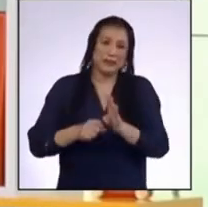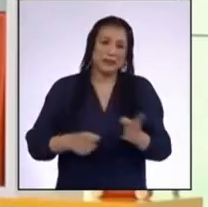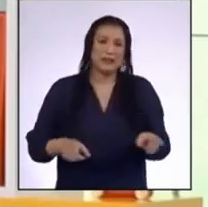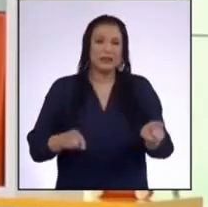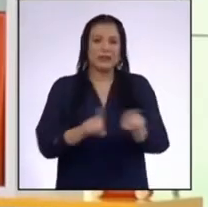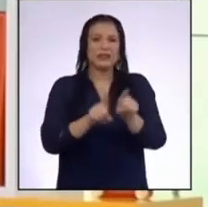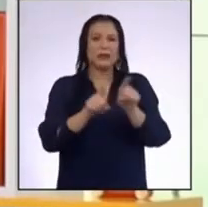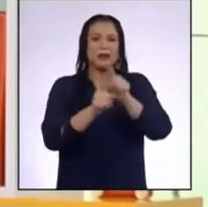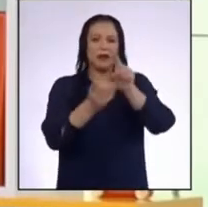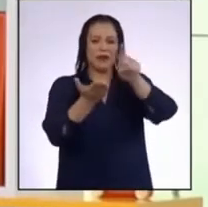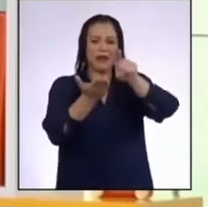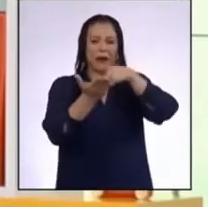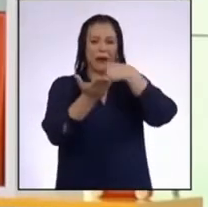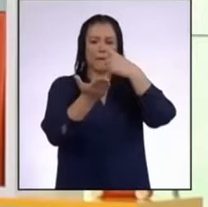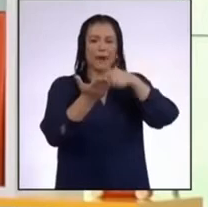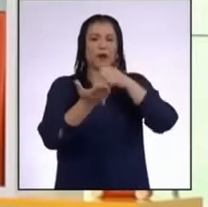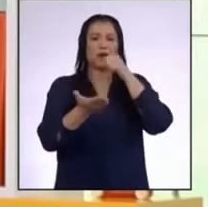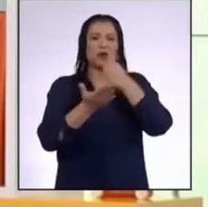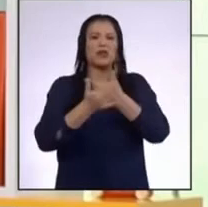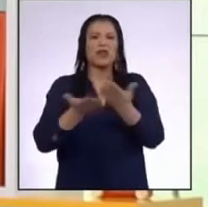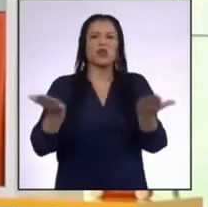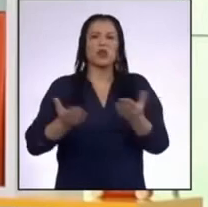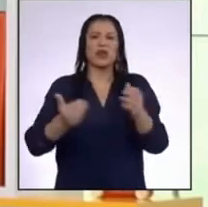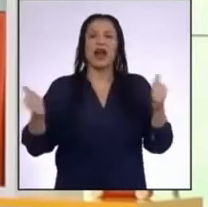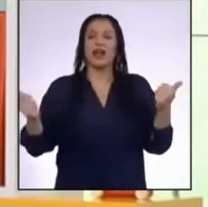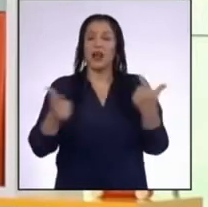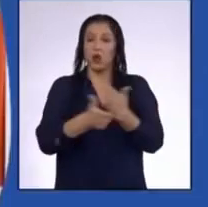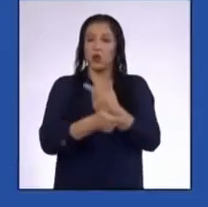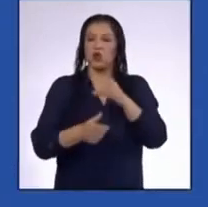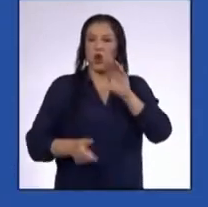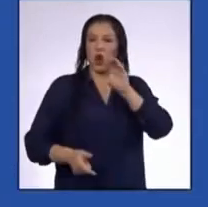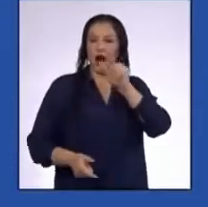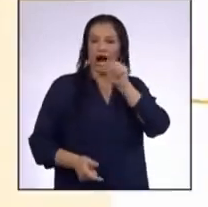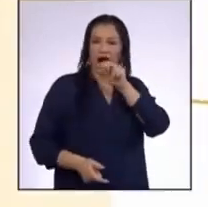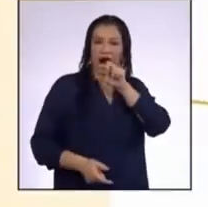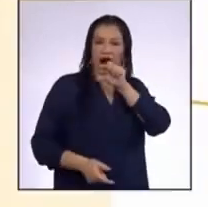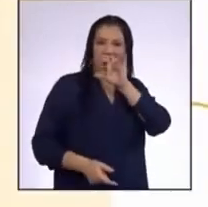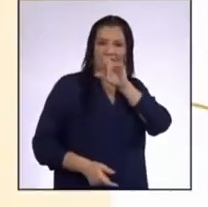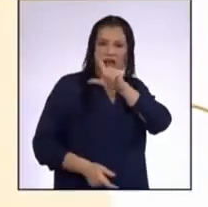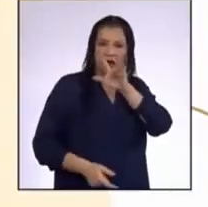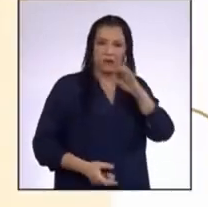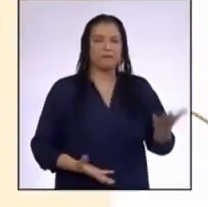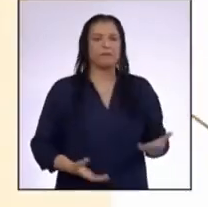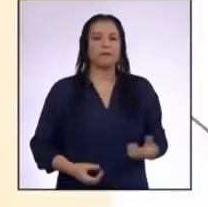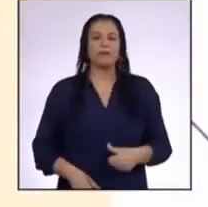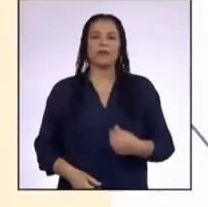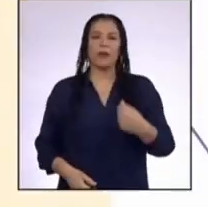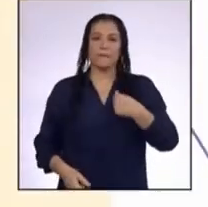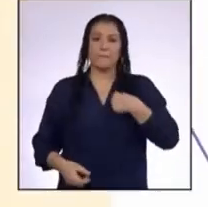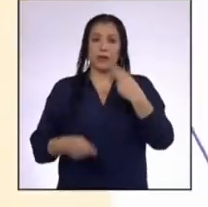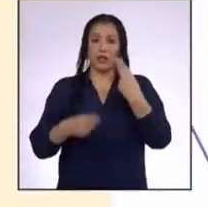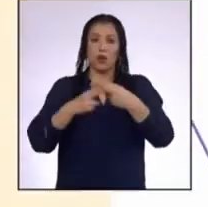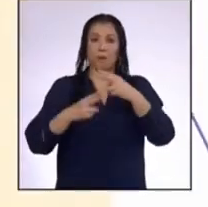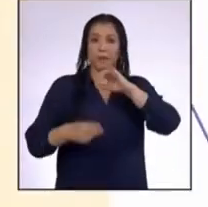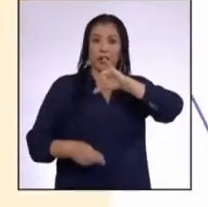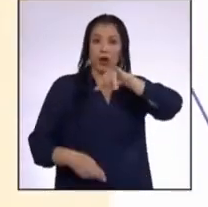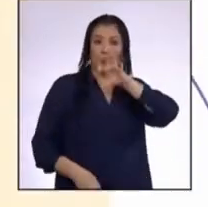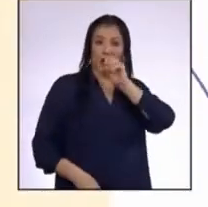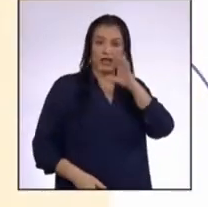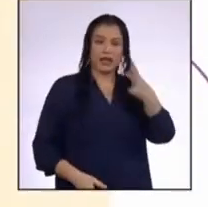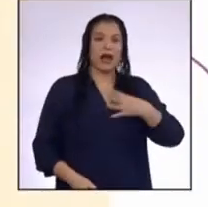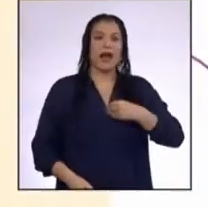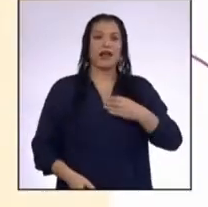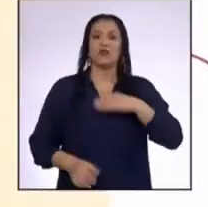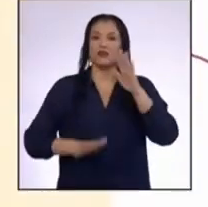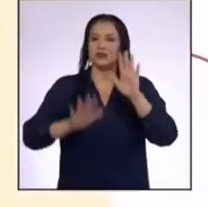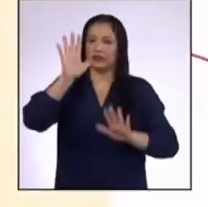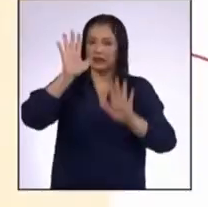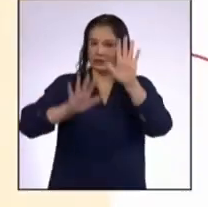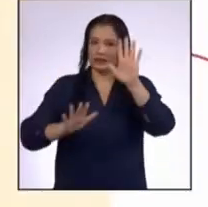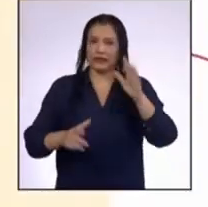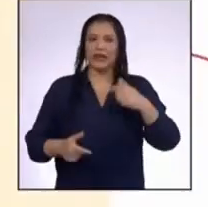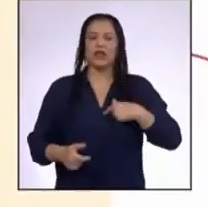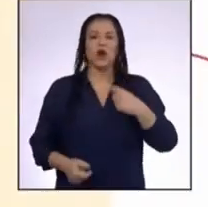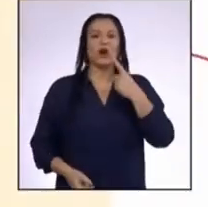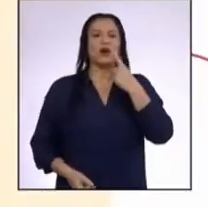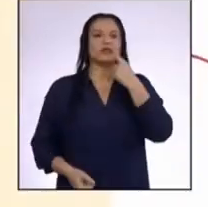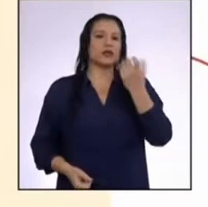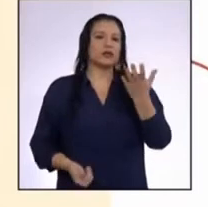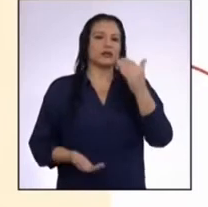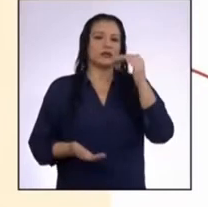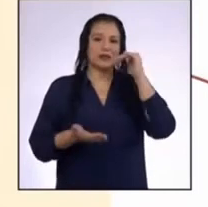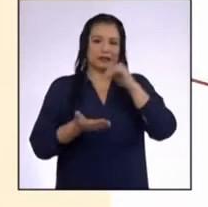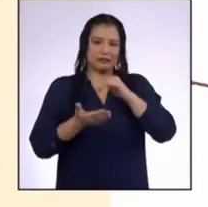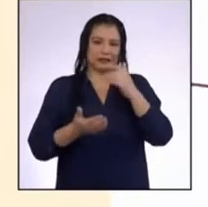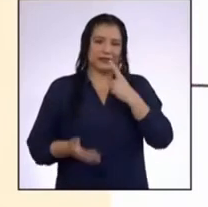nos ha llegado una carta desde Cangallo, Nayacucho Dice así Me llamo Joaquín, tengo 15 años y estoy en quinto de